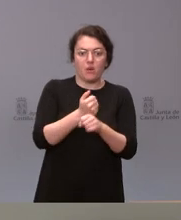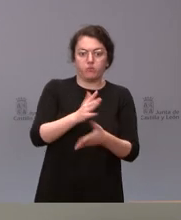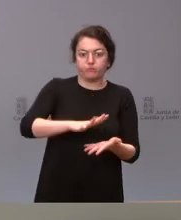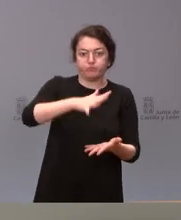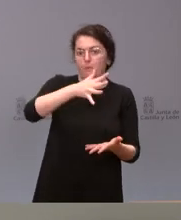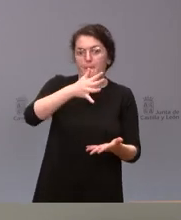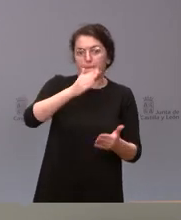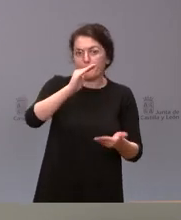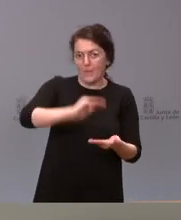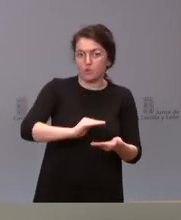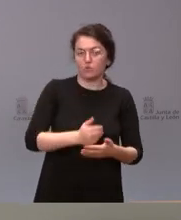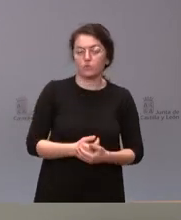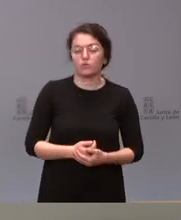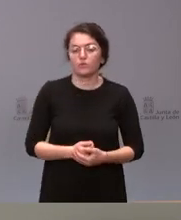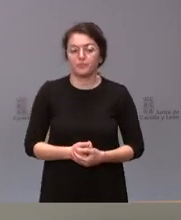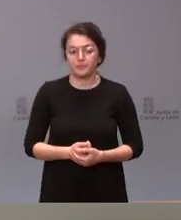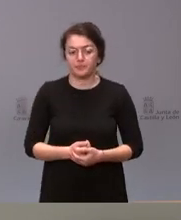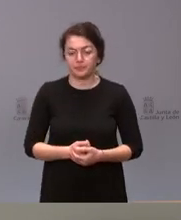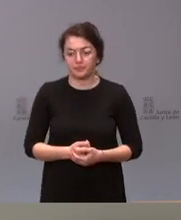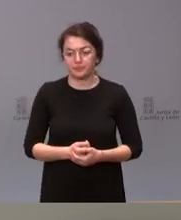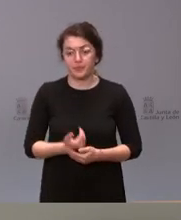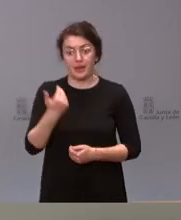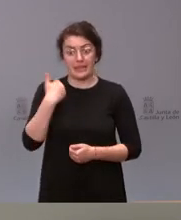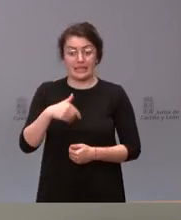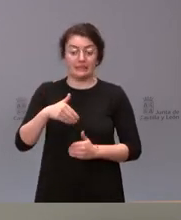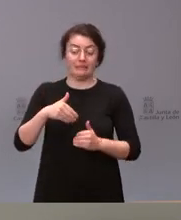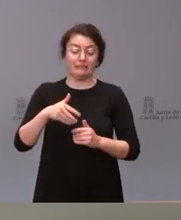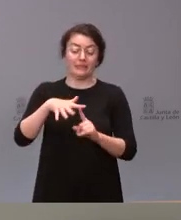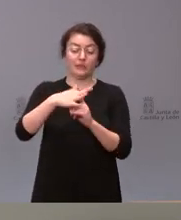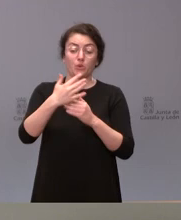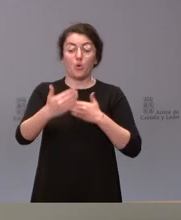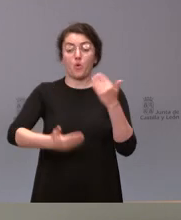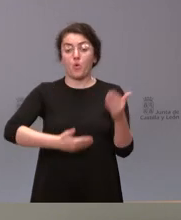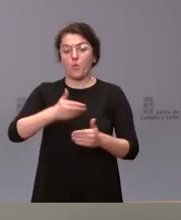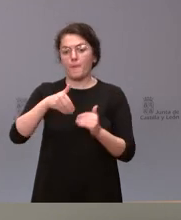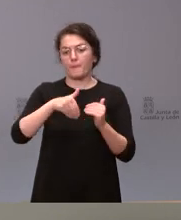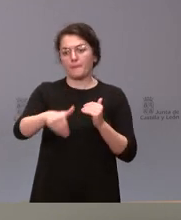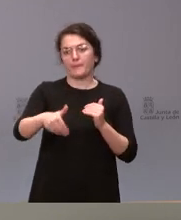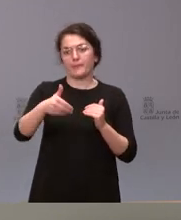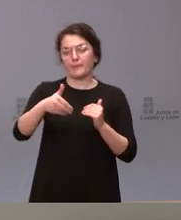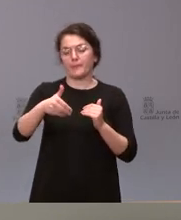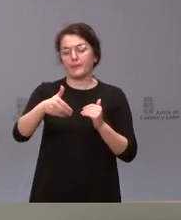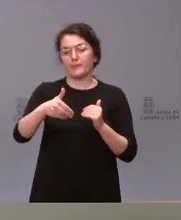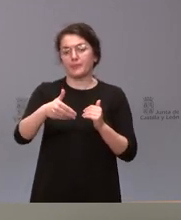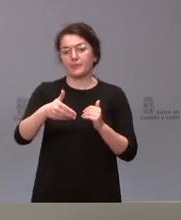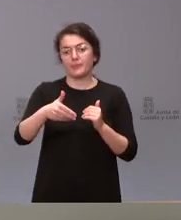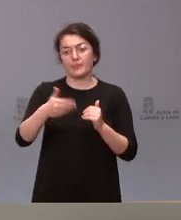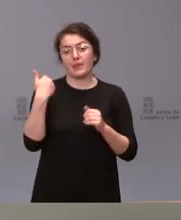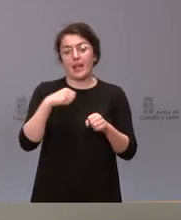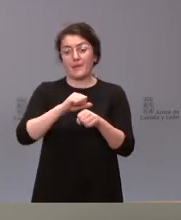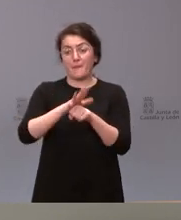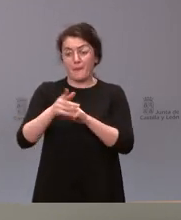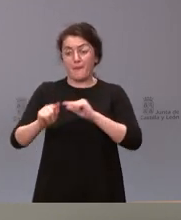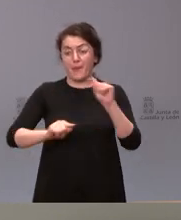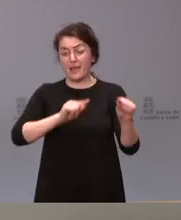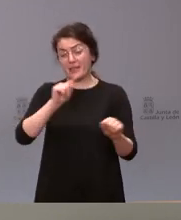que podamos ir con el tiempo regularizando esa situación pues el impacto de la pandemia en el